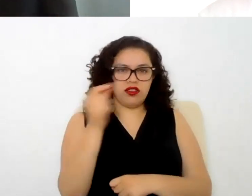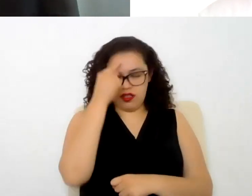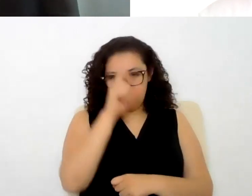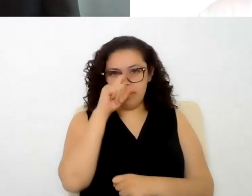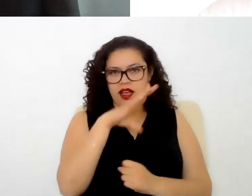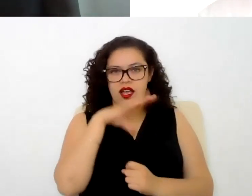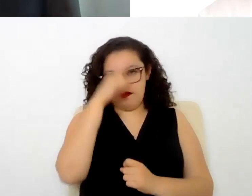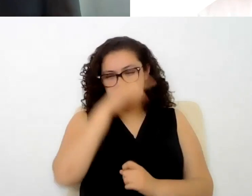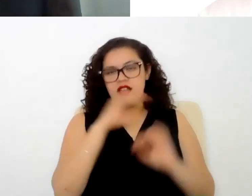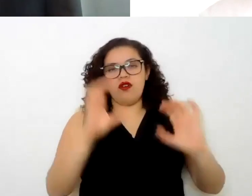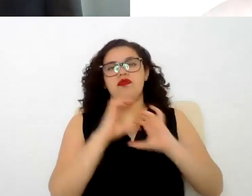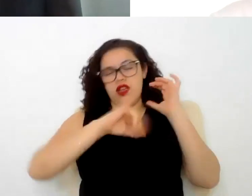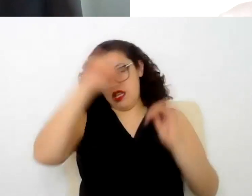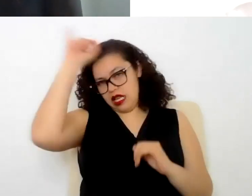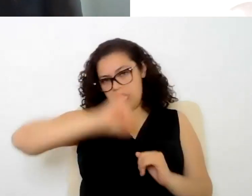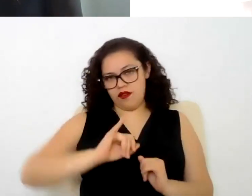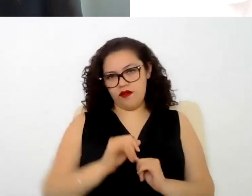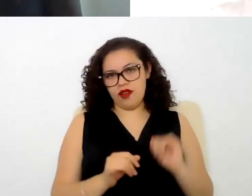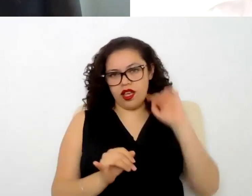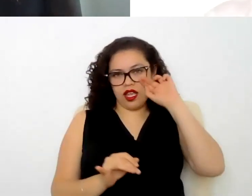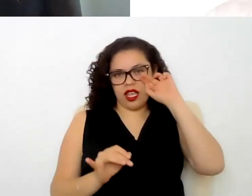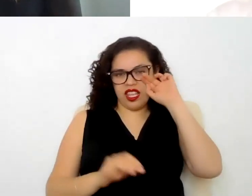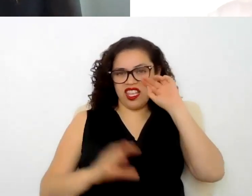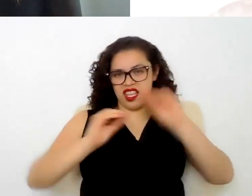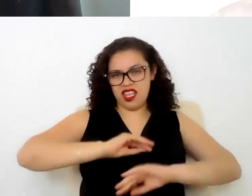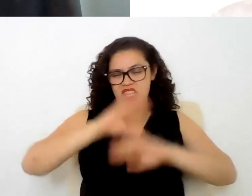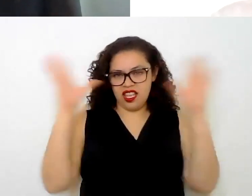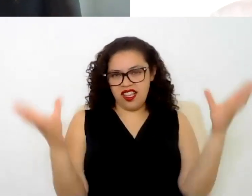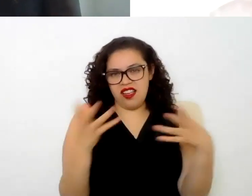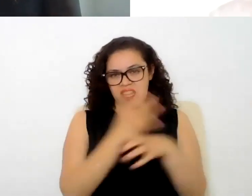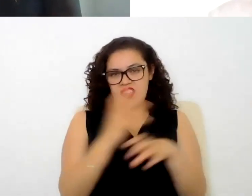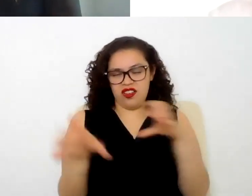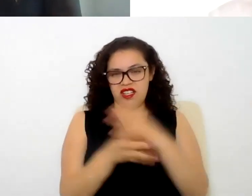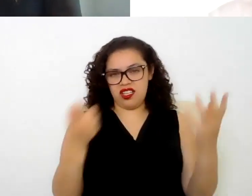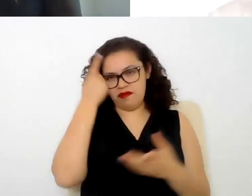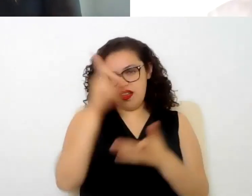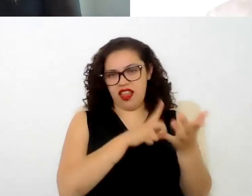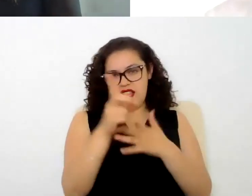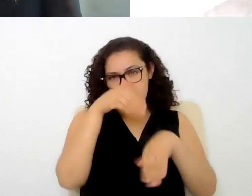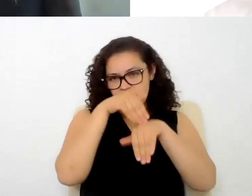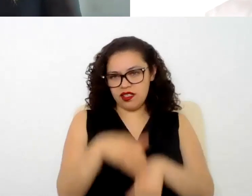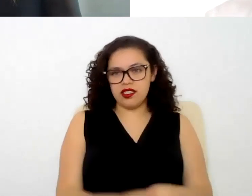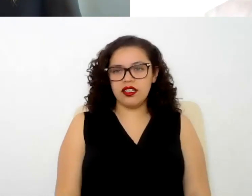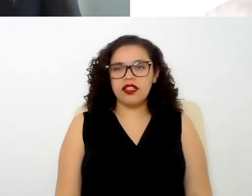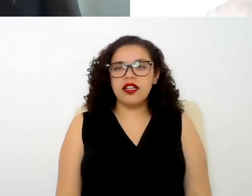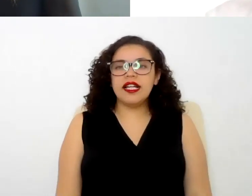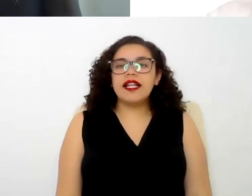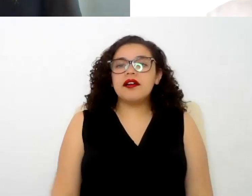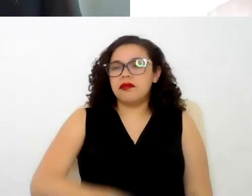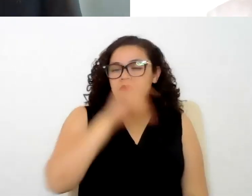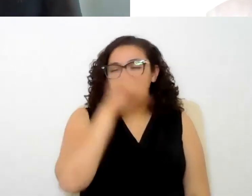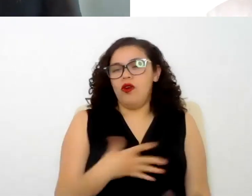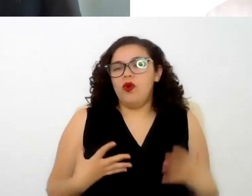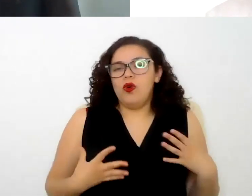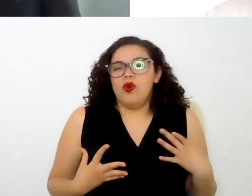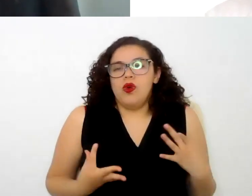al patrón de que efectivamente se hicieron las cosas conforme a derecho es también como muy delicado el tema de